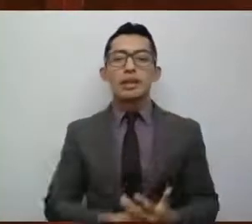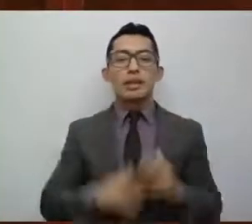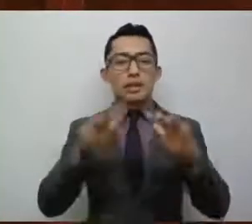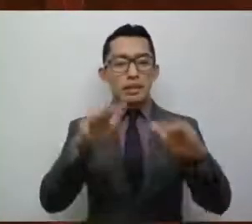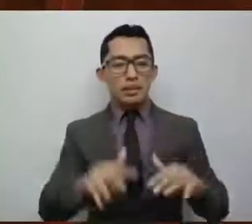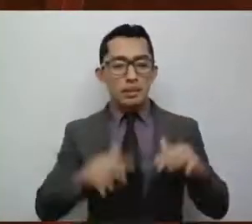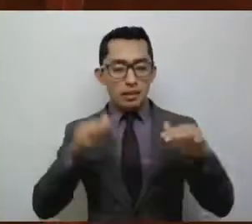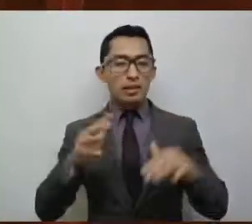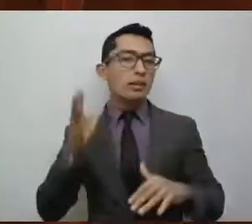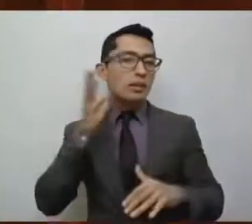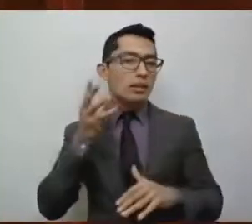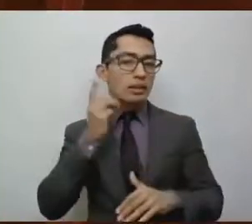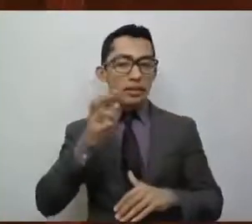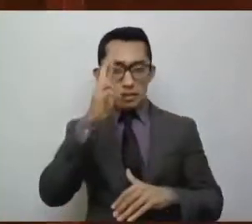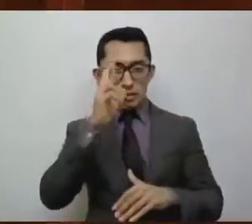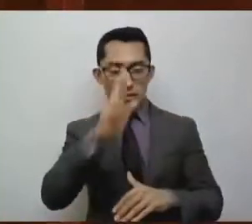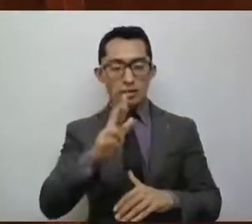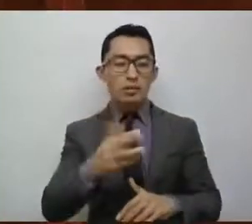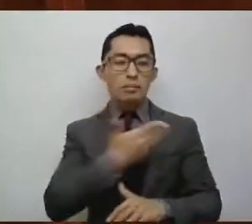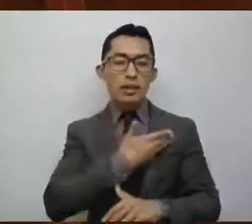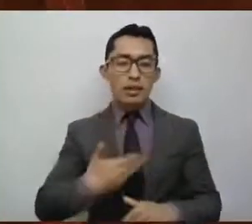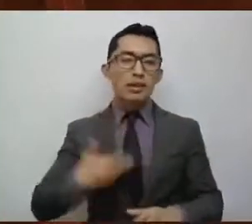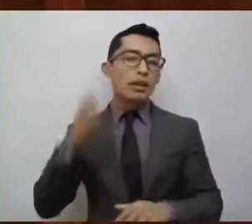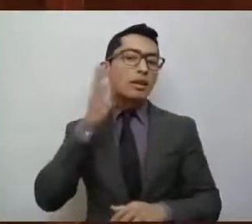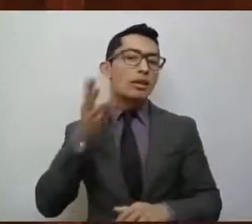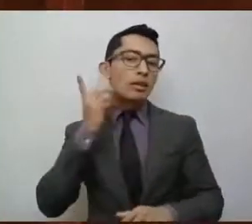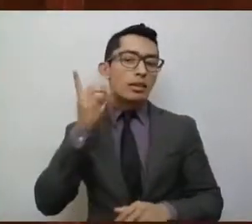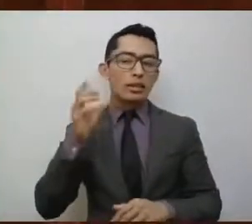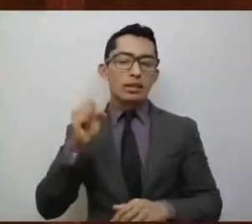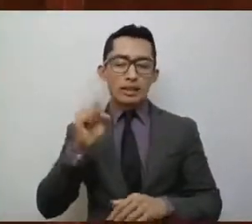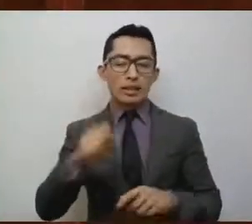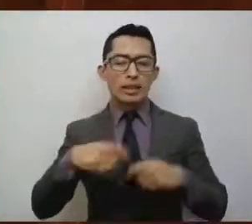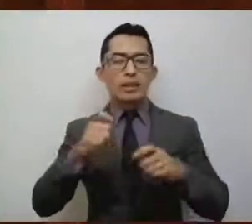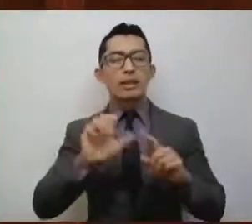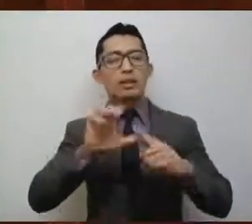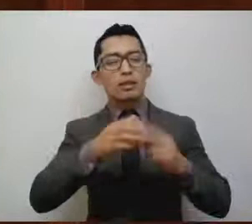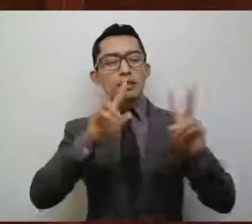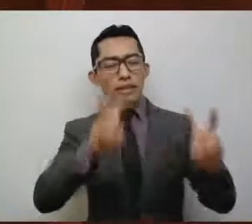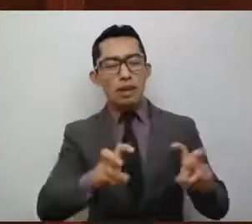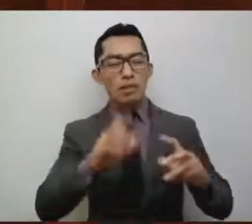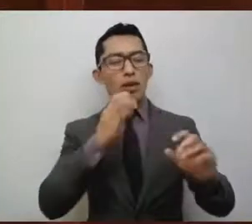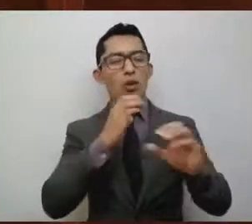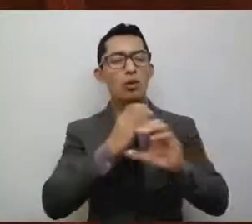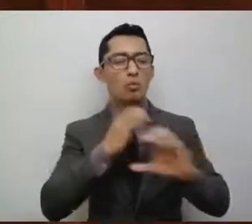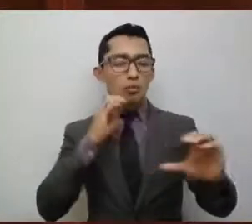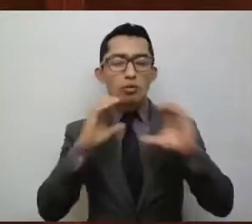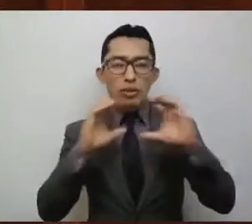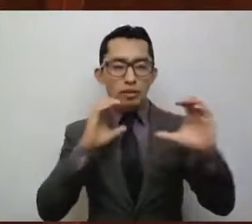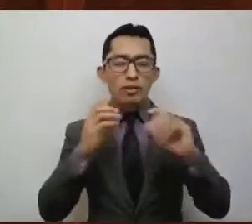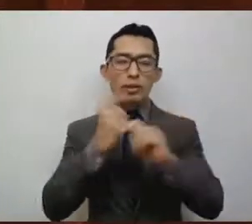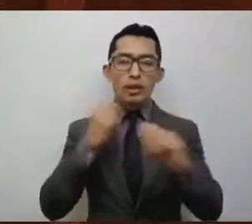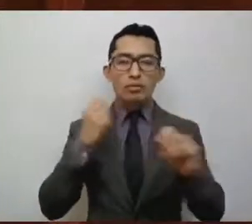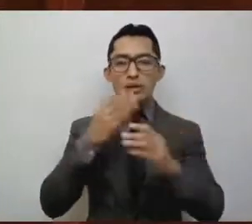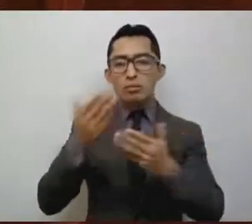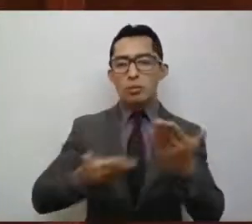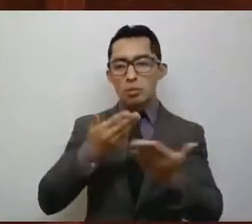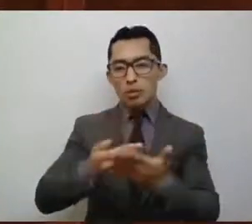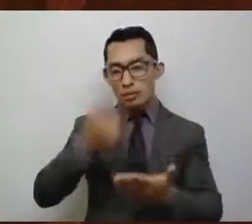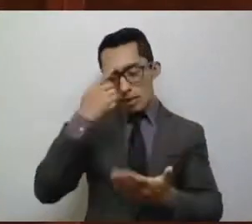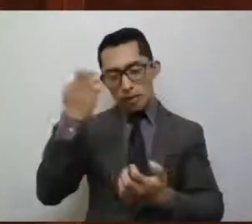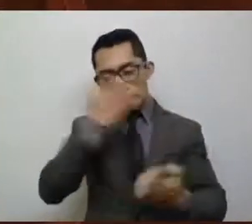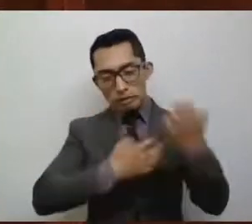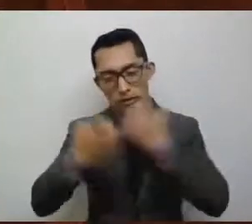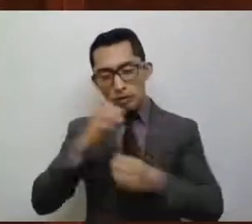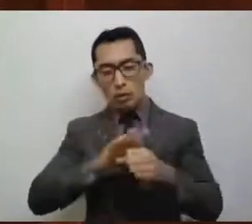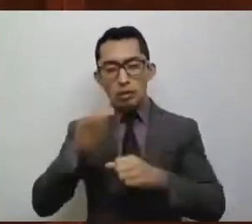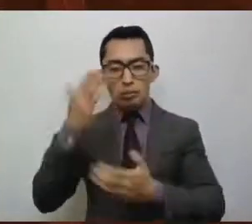presidencia de la sexagésima legislatura remitió a la Comisión Legislativa de Comunicaciones y Transportes para su estudio y dictamen la iniciativa